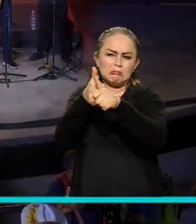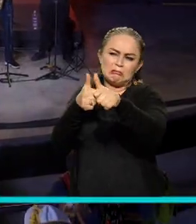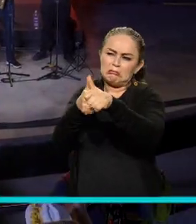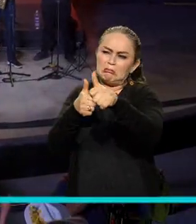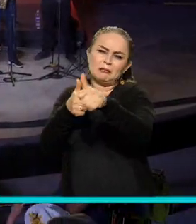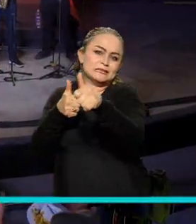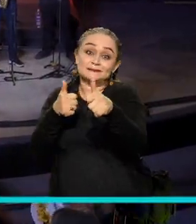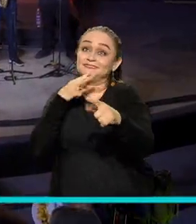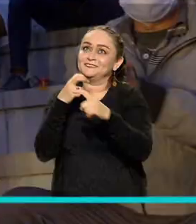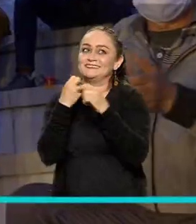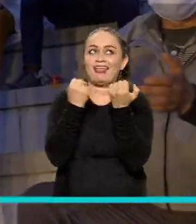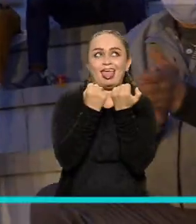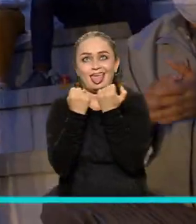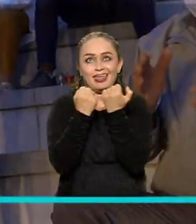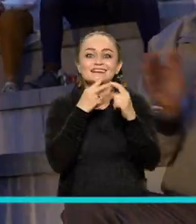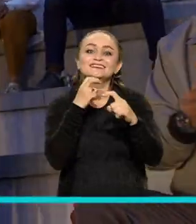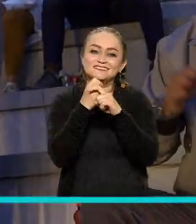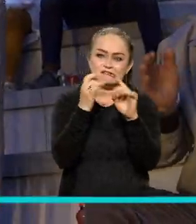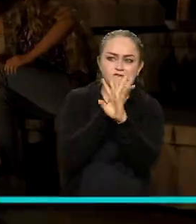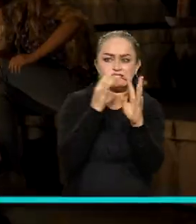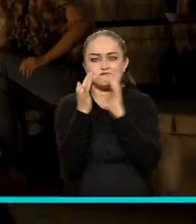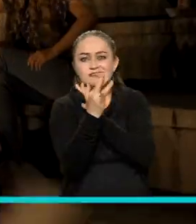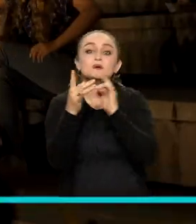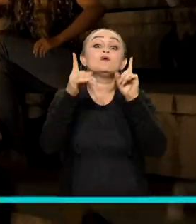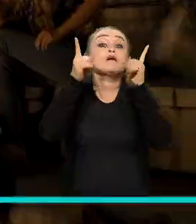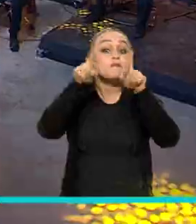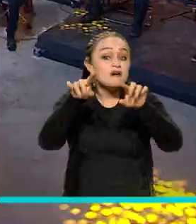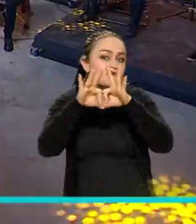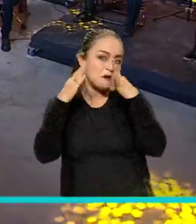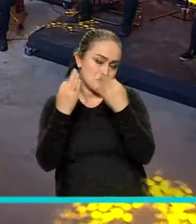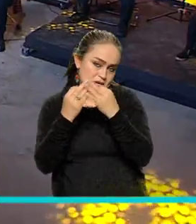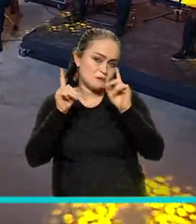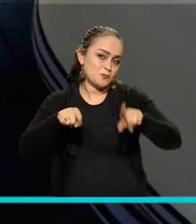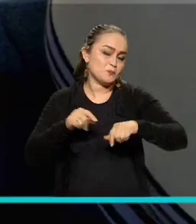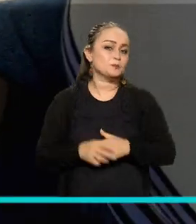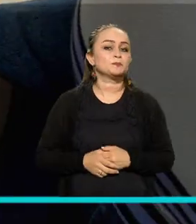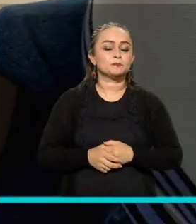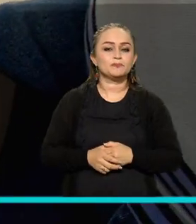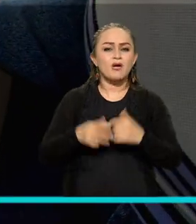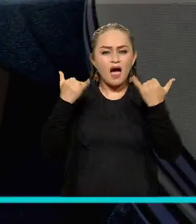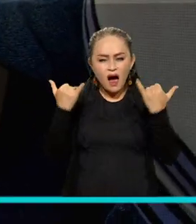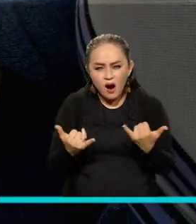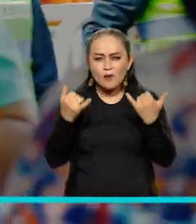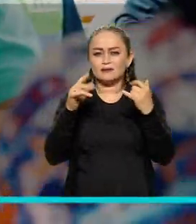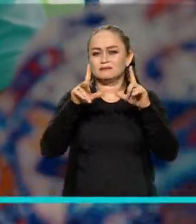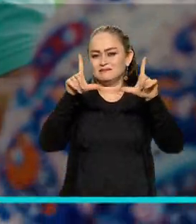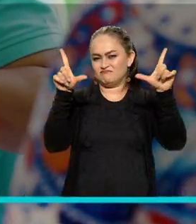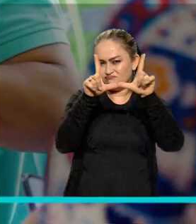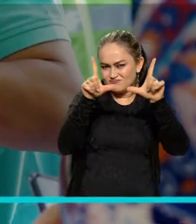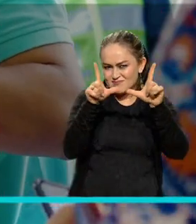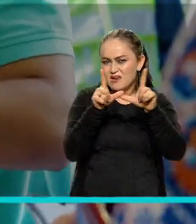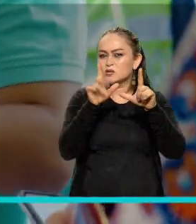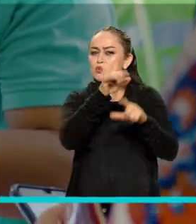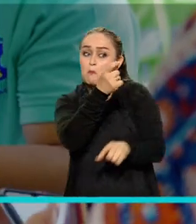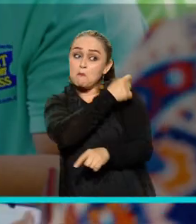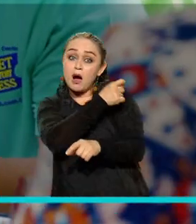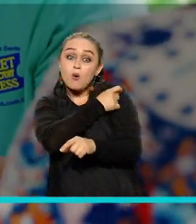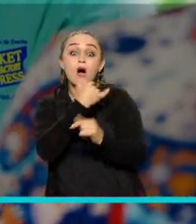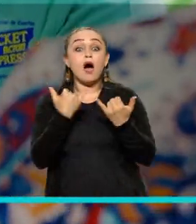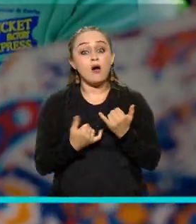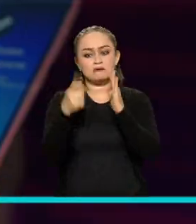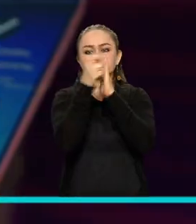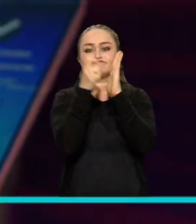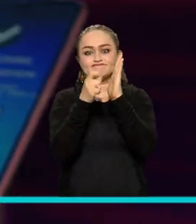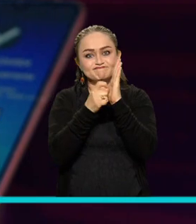persona, porque es difícil, pero sí entre grupos familiares. Durante los eventos, el carnet de vacunación se ha convertido en requisito indispensable